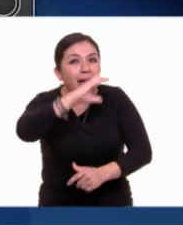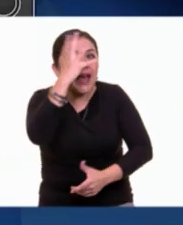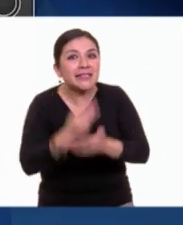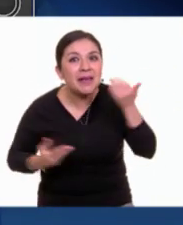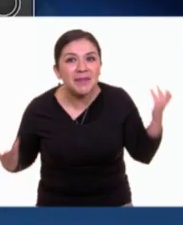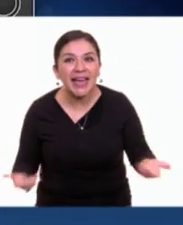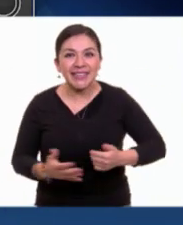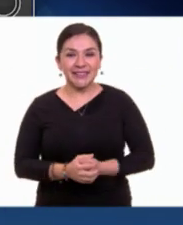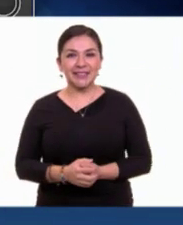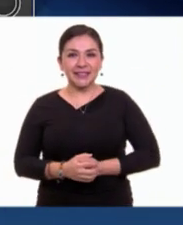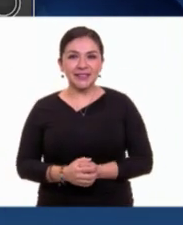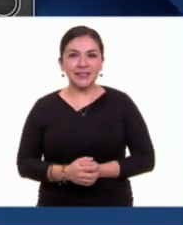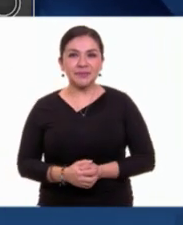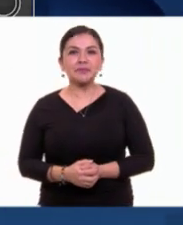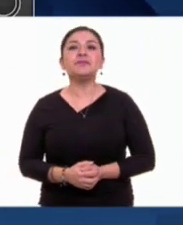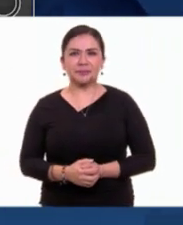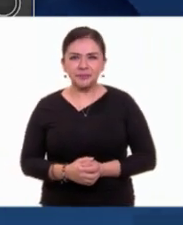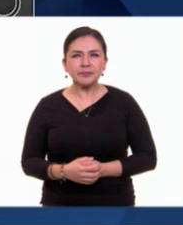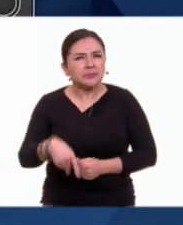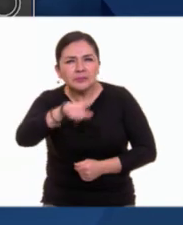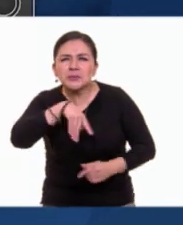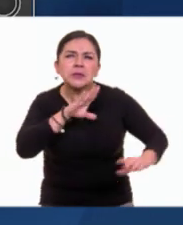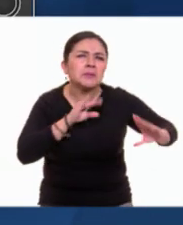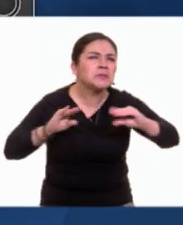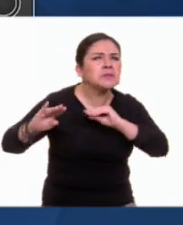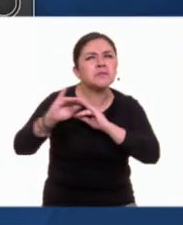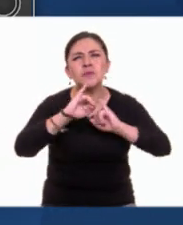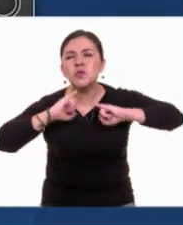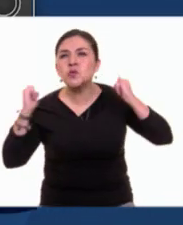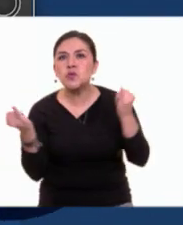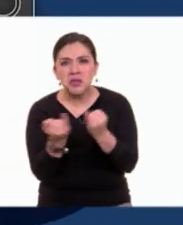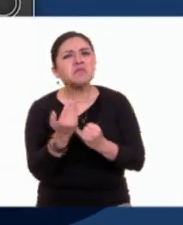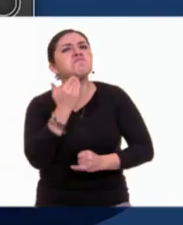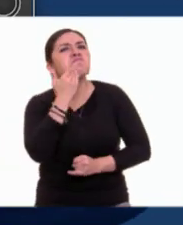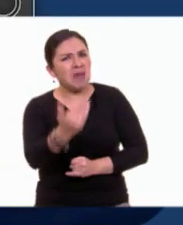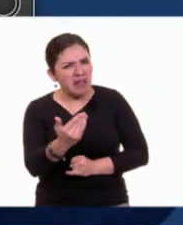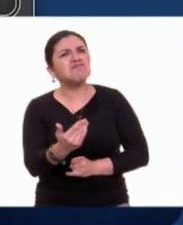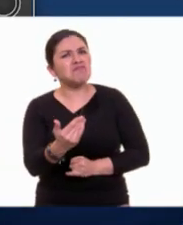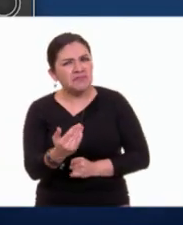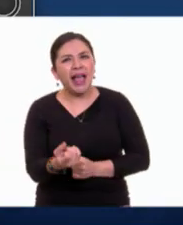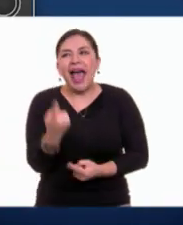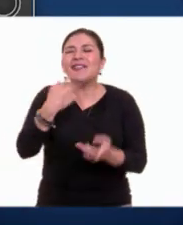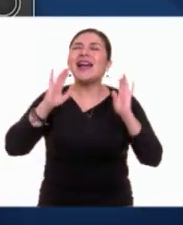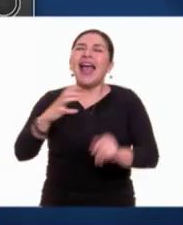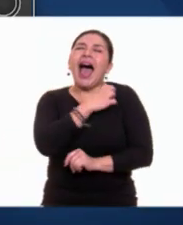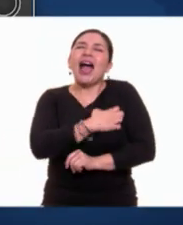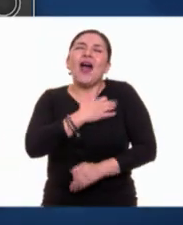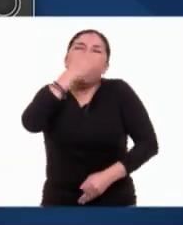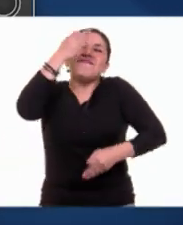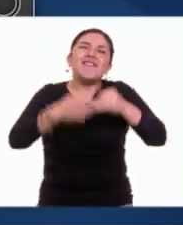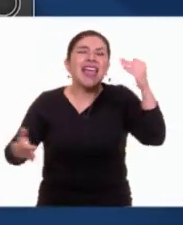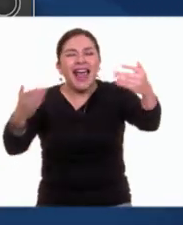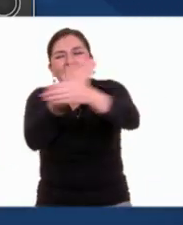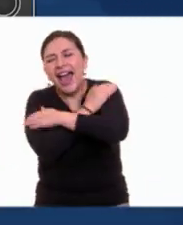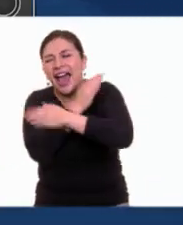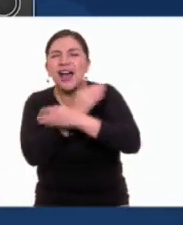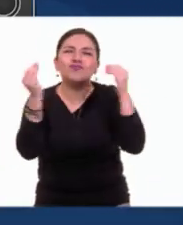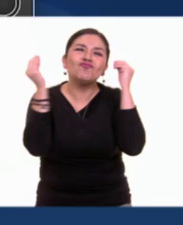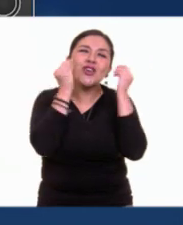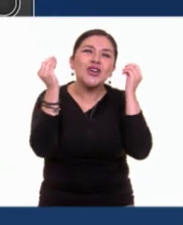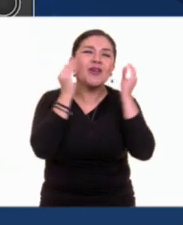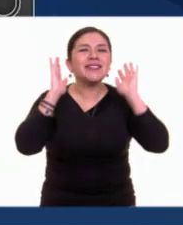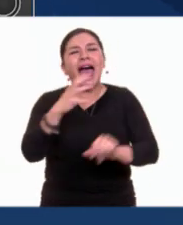tiempo. El discurso fue un gran éxito. Unos abrazaban al orador, otros lo besaban,